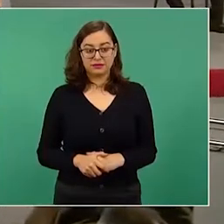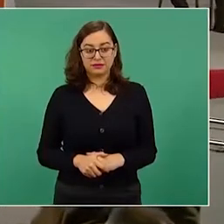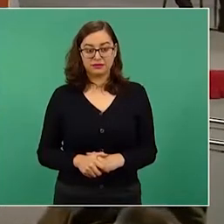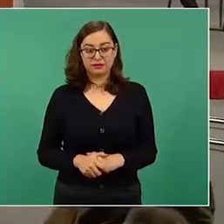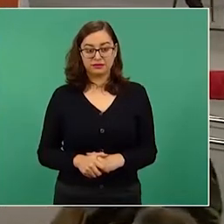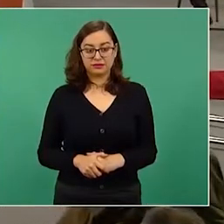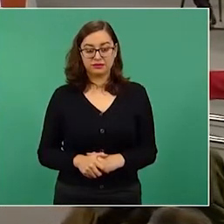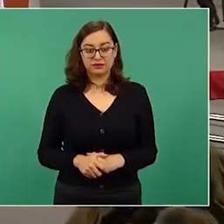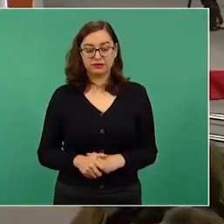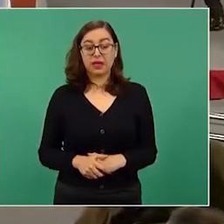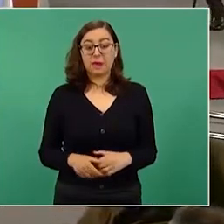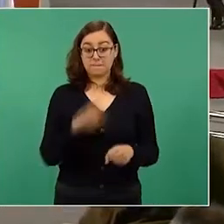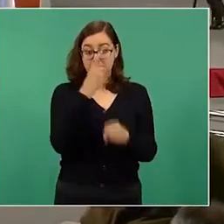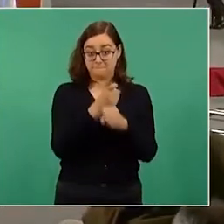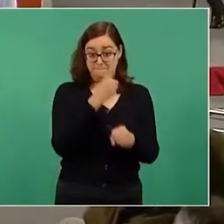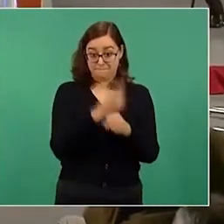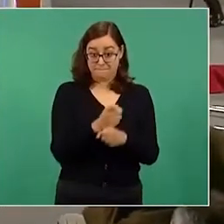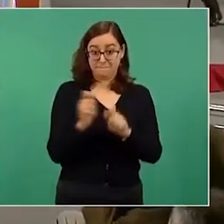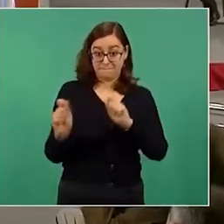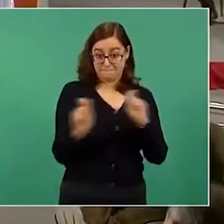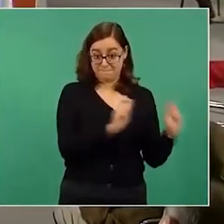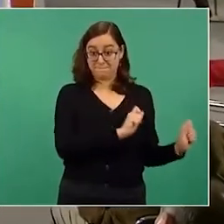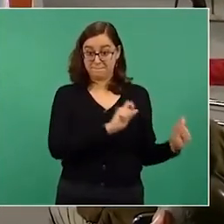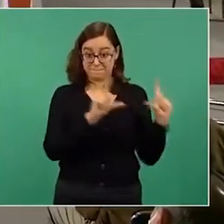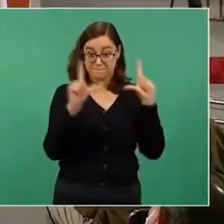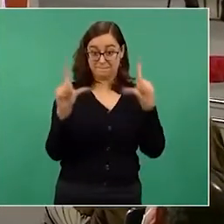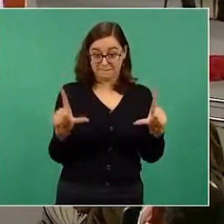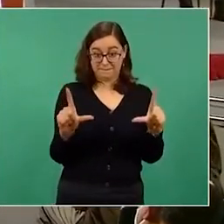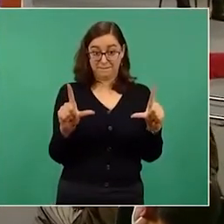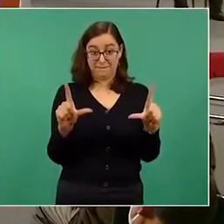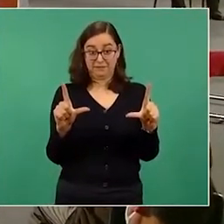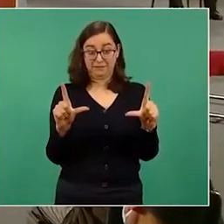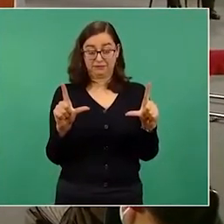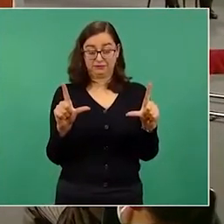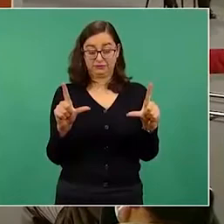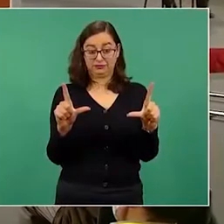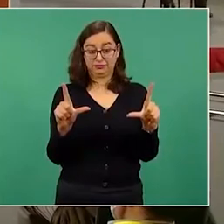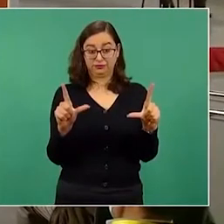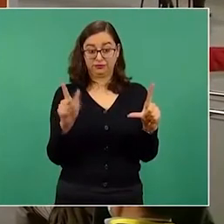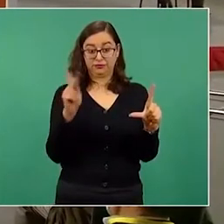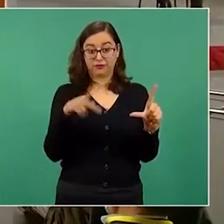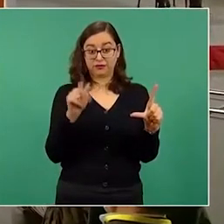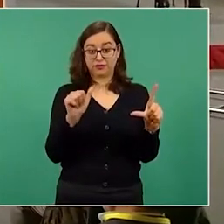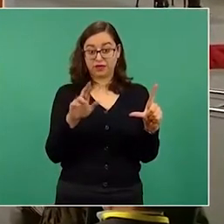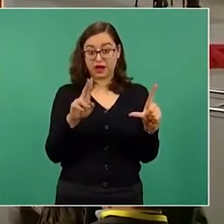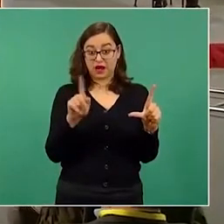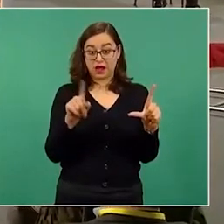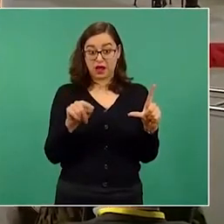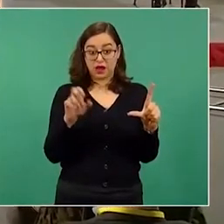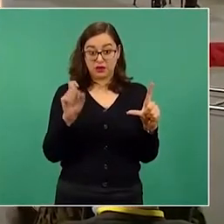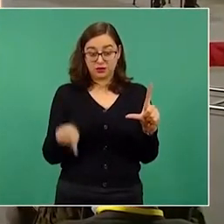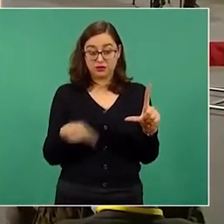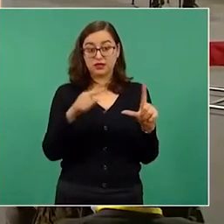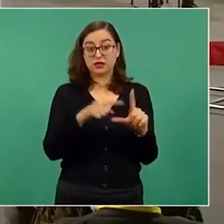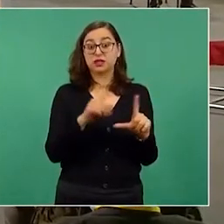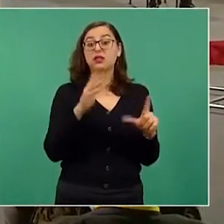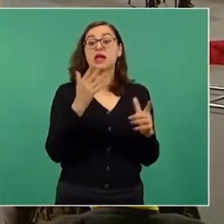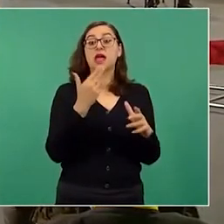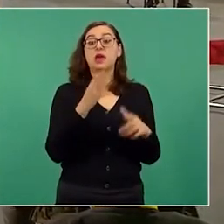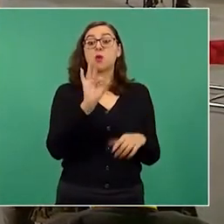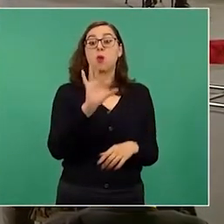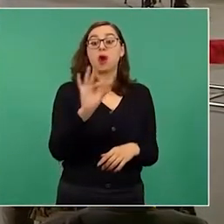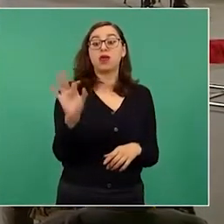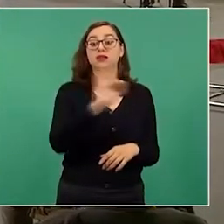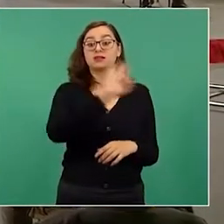En esta, que presenta el escritor Krause, viene hasta el 40% y